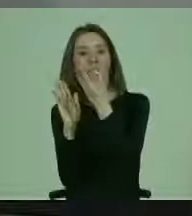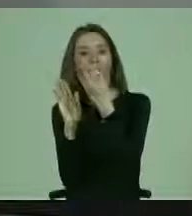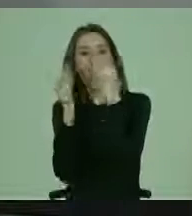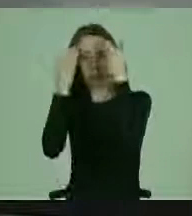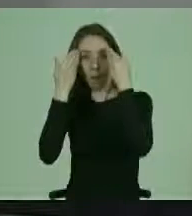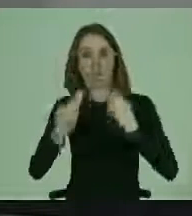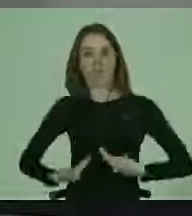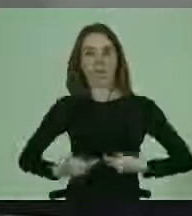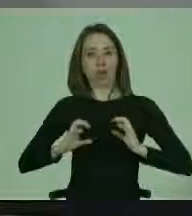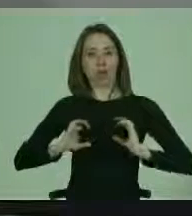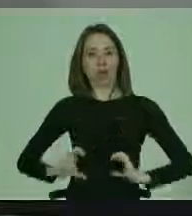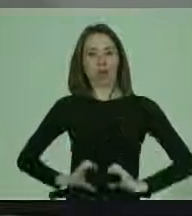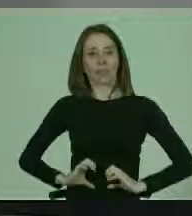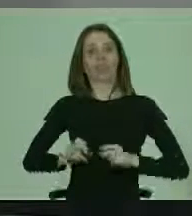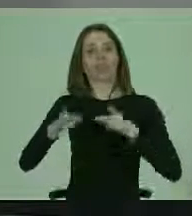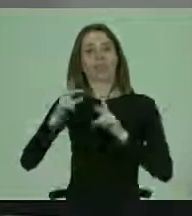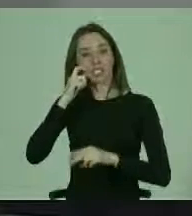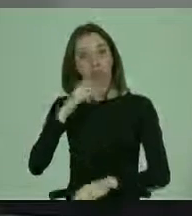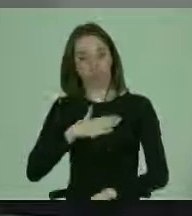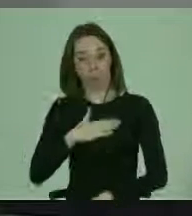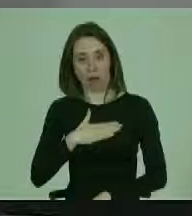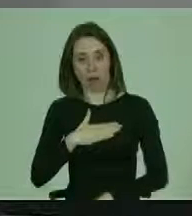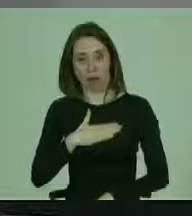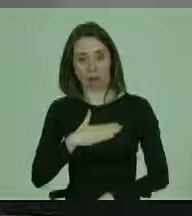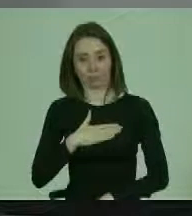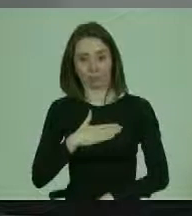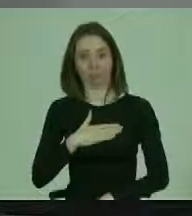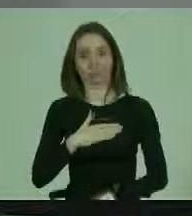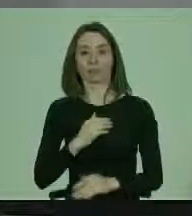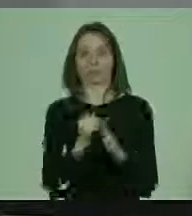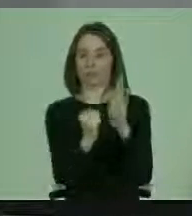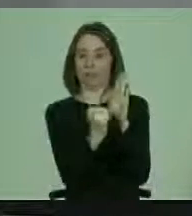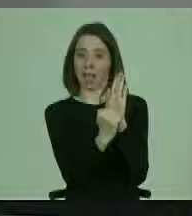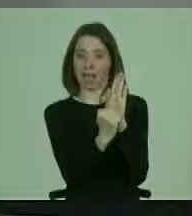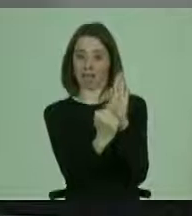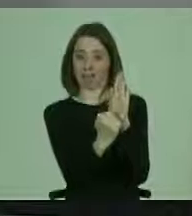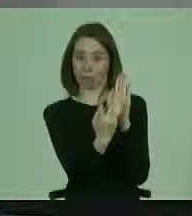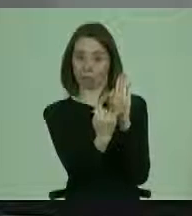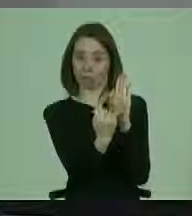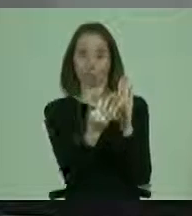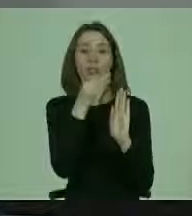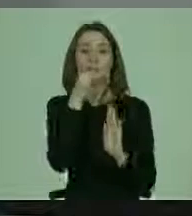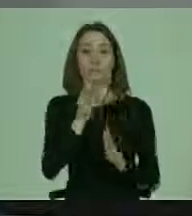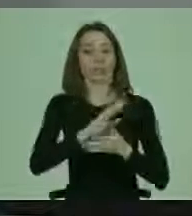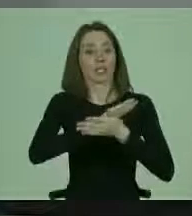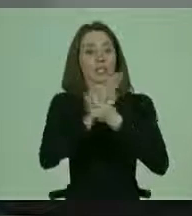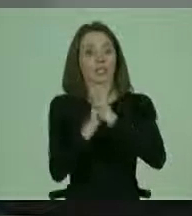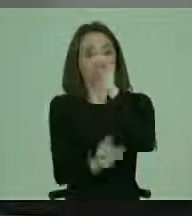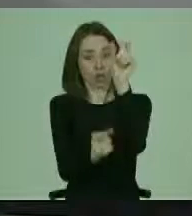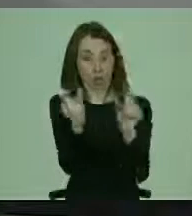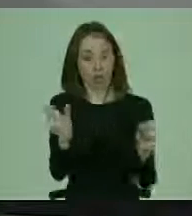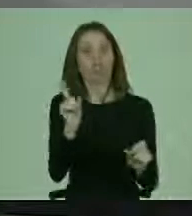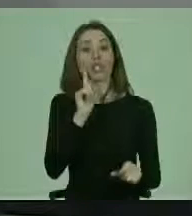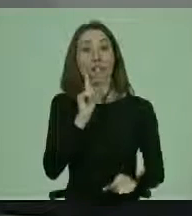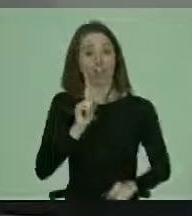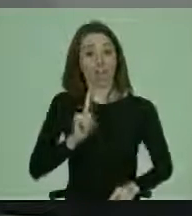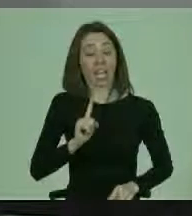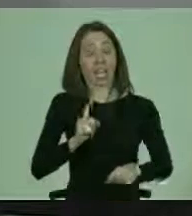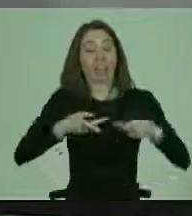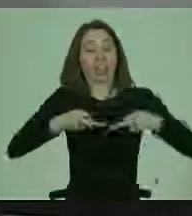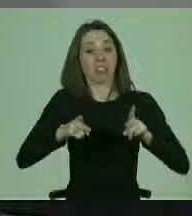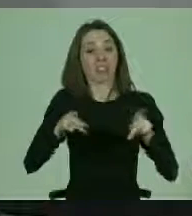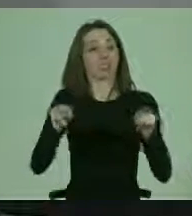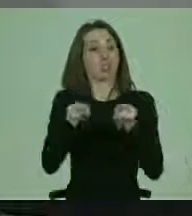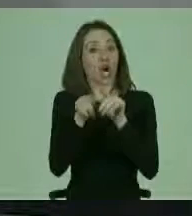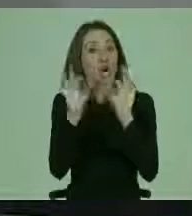Bioética y Derechos Humanos. El artículo 12 señala que todas las personas tendrán derecho al